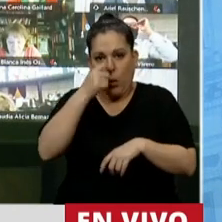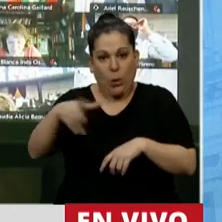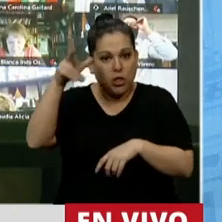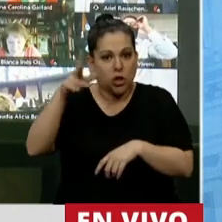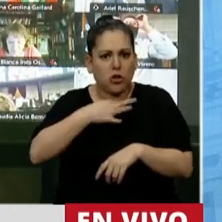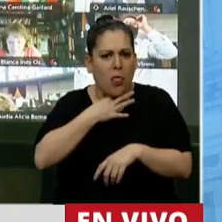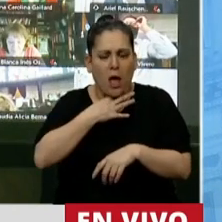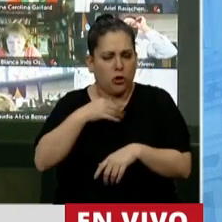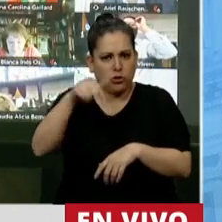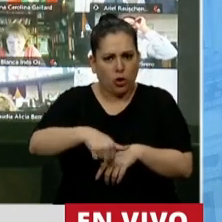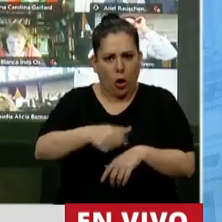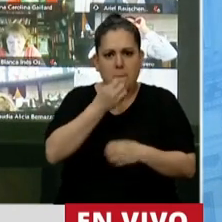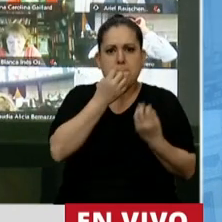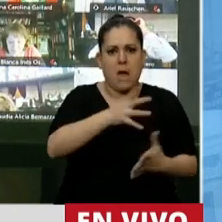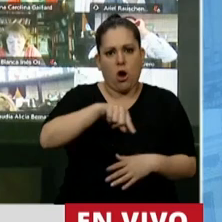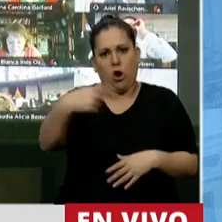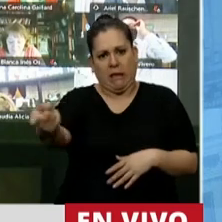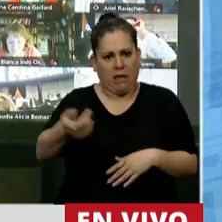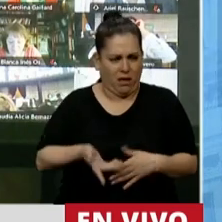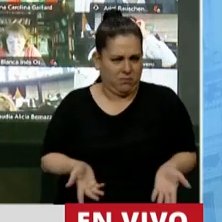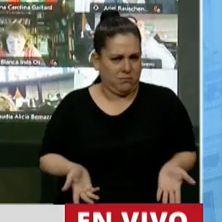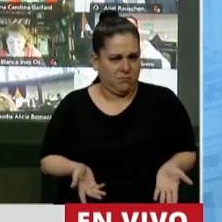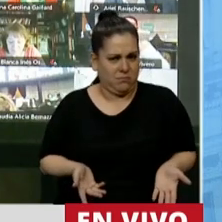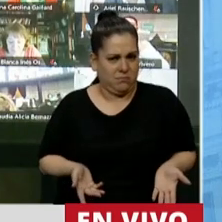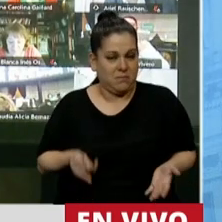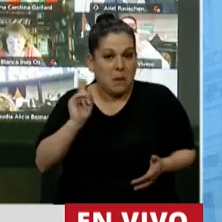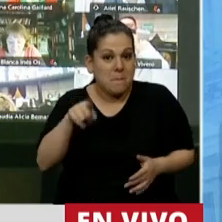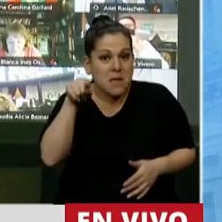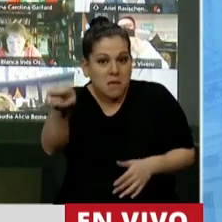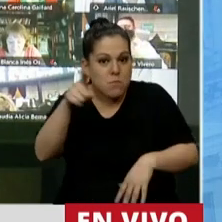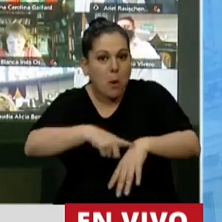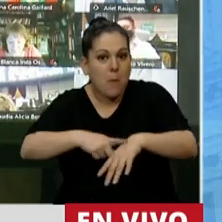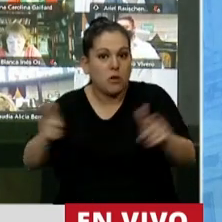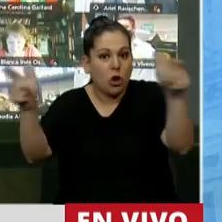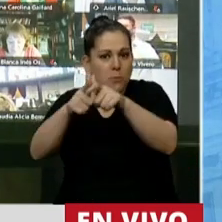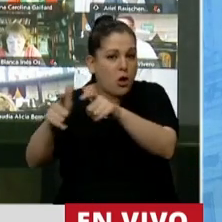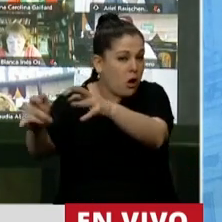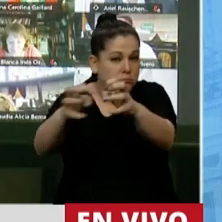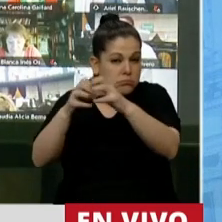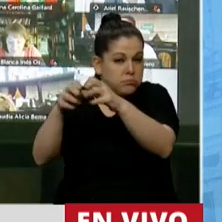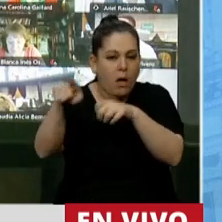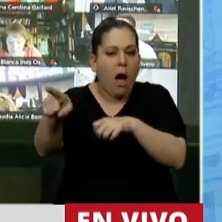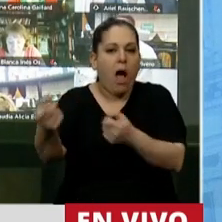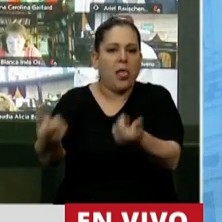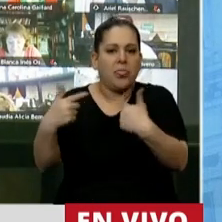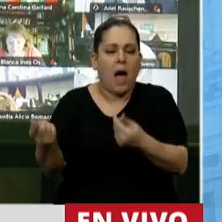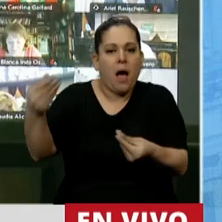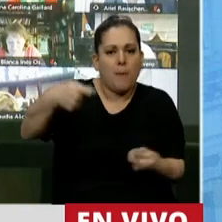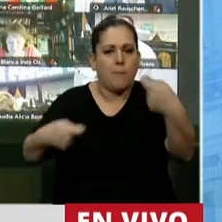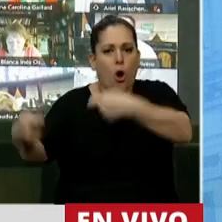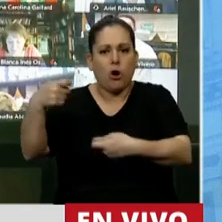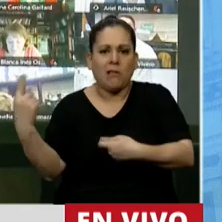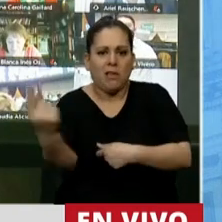28 de agosto, gracias a que en el mismo fragor del debate fueron apareciendo propuestas que permitieron mejorar el proyecto,